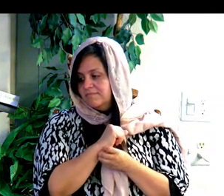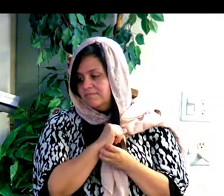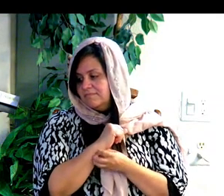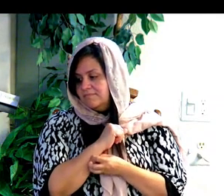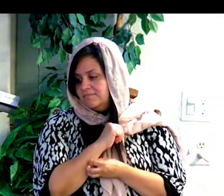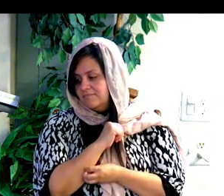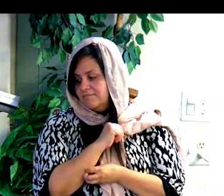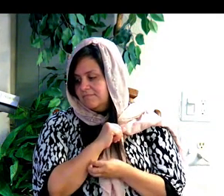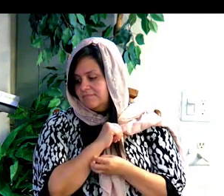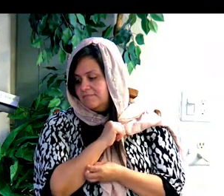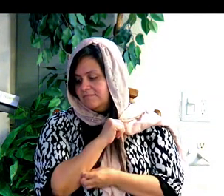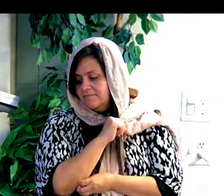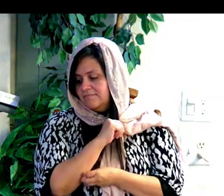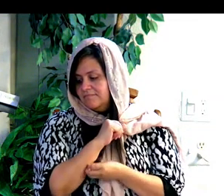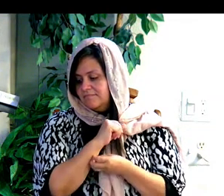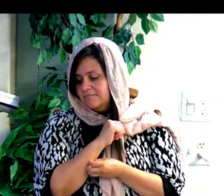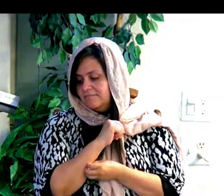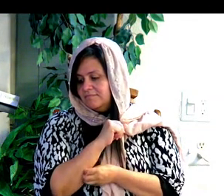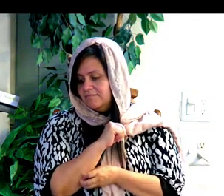se casó,